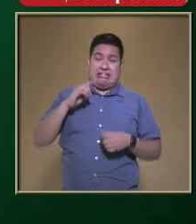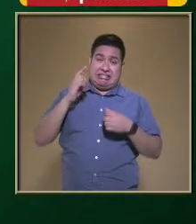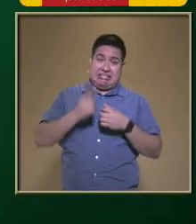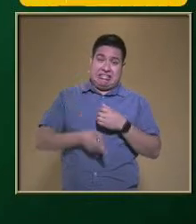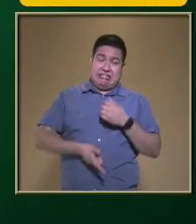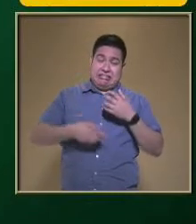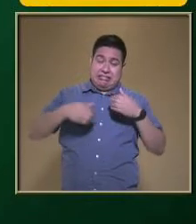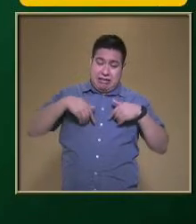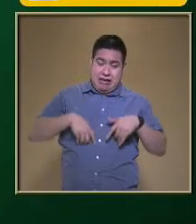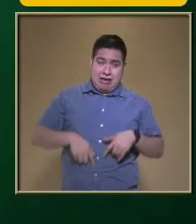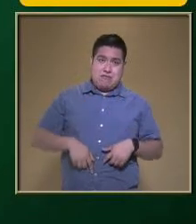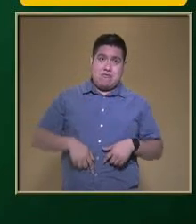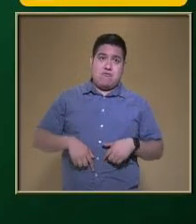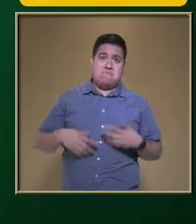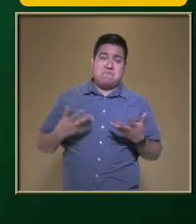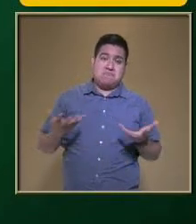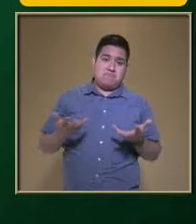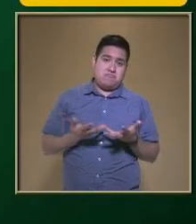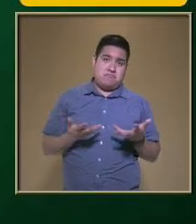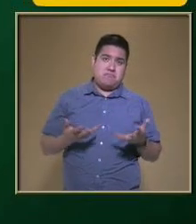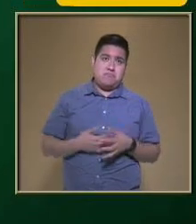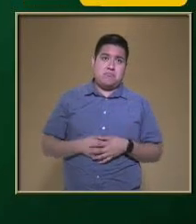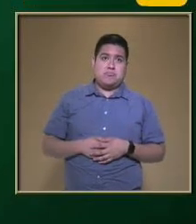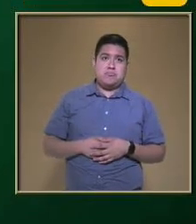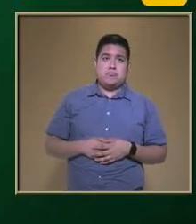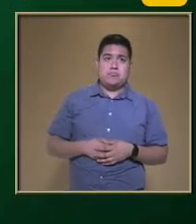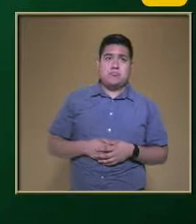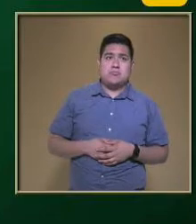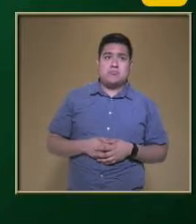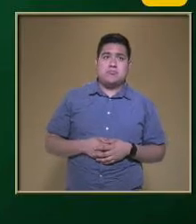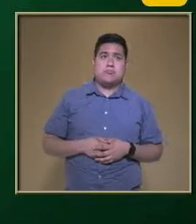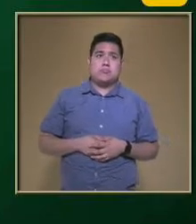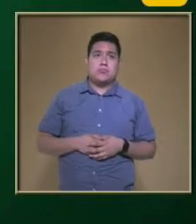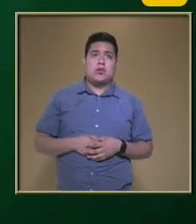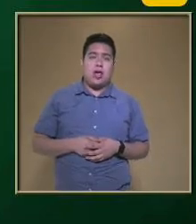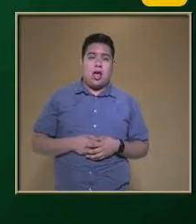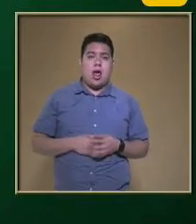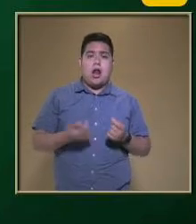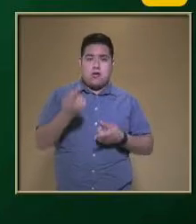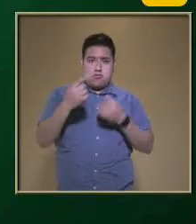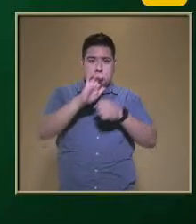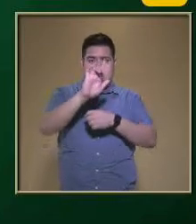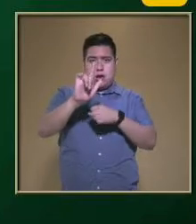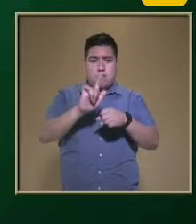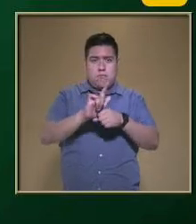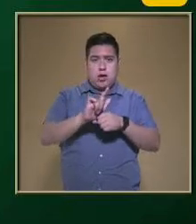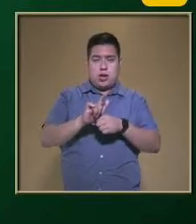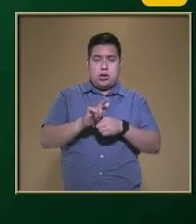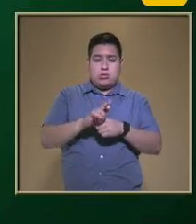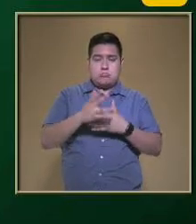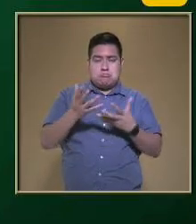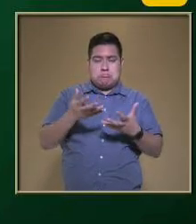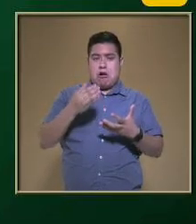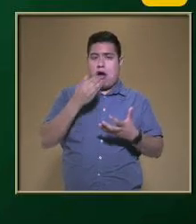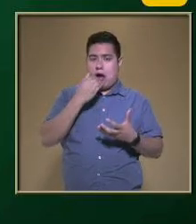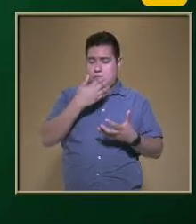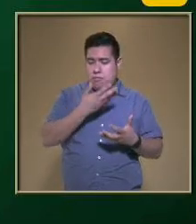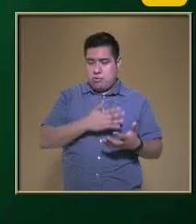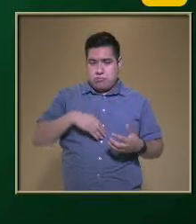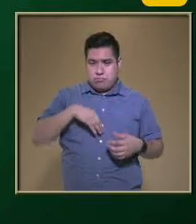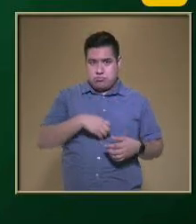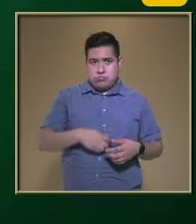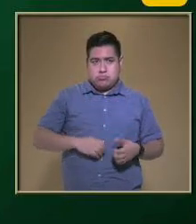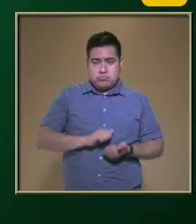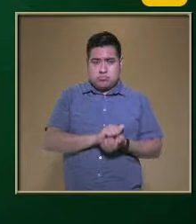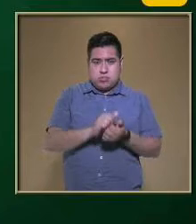algún Daño Ahí El poder Ingerir Estos alimentos Y para Poderlos aprovechar Algunas otras Adaptaciones